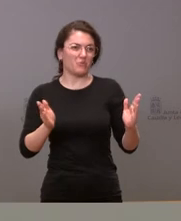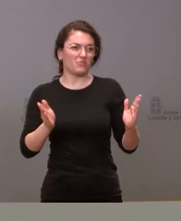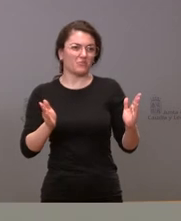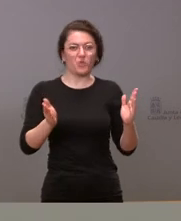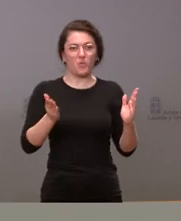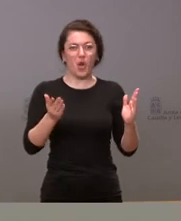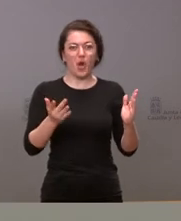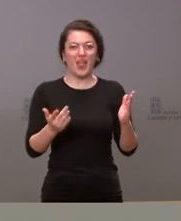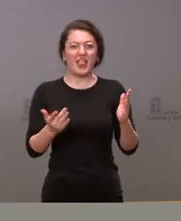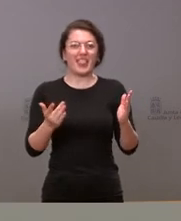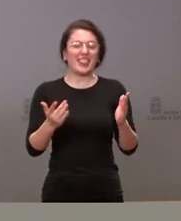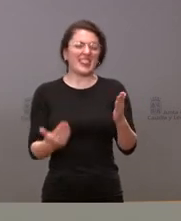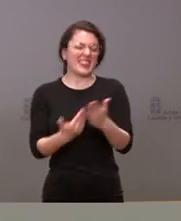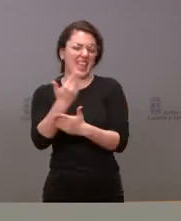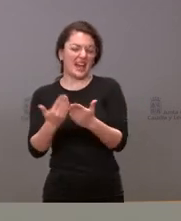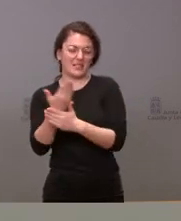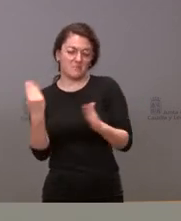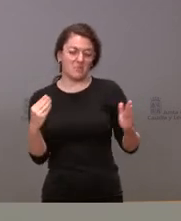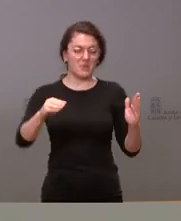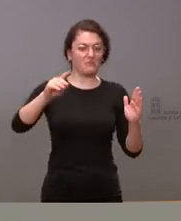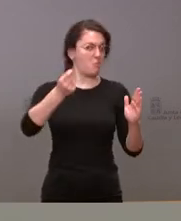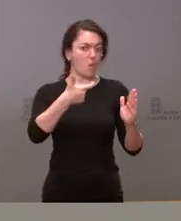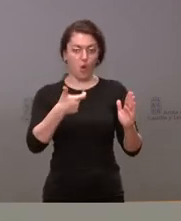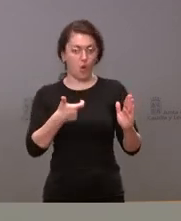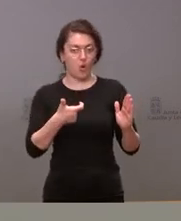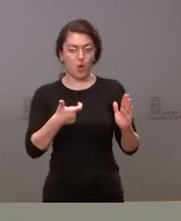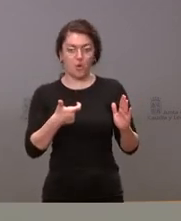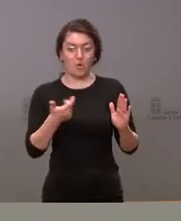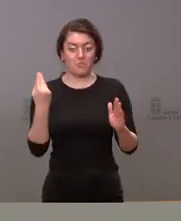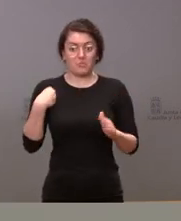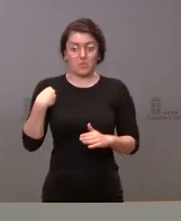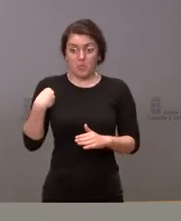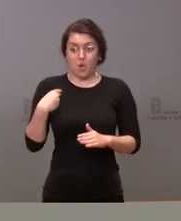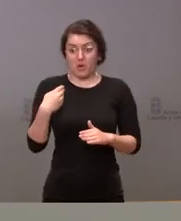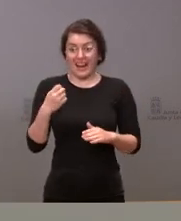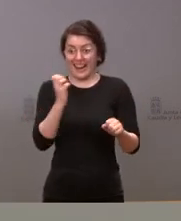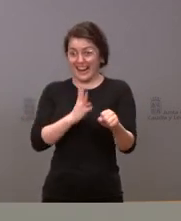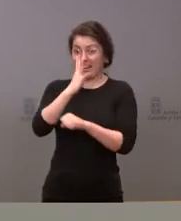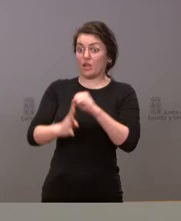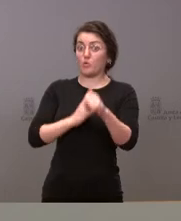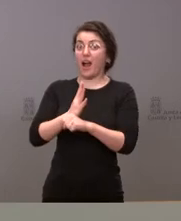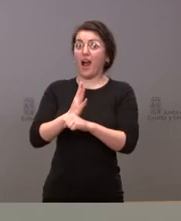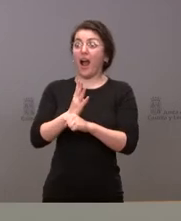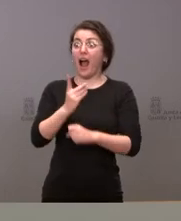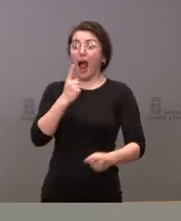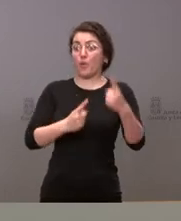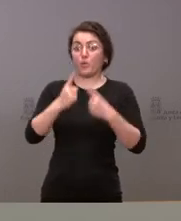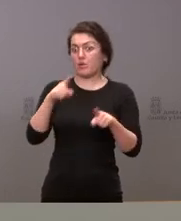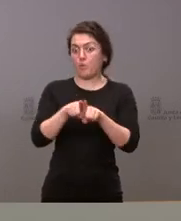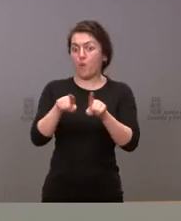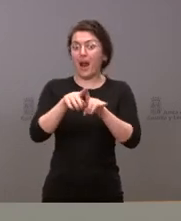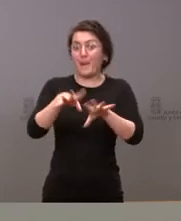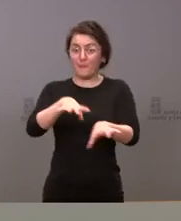las últimas legislaturas en nuestra comunidad autónoma incluso legislaturas en las que muchas de ellas pues había una amplia mayoría parlamentaria